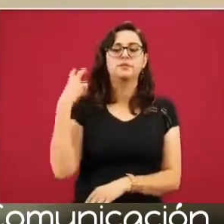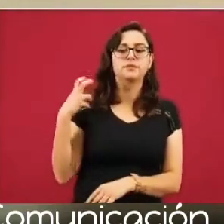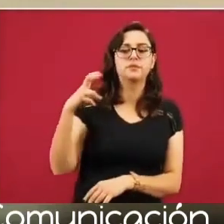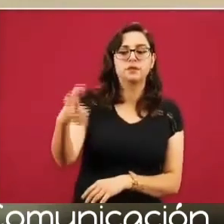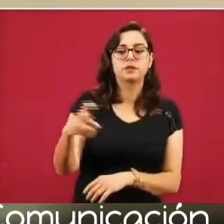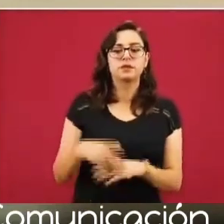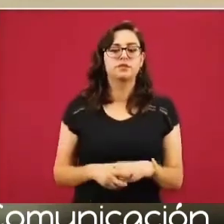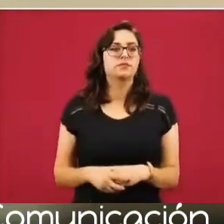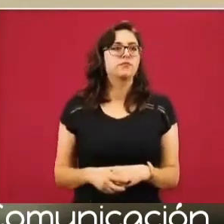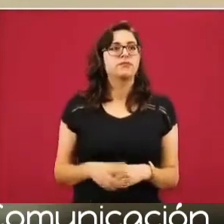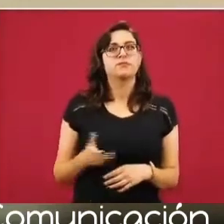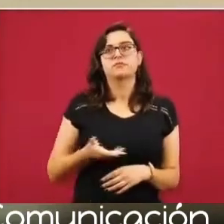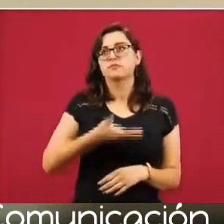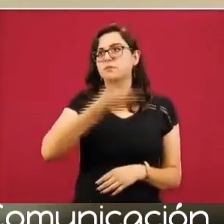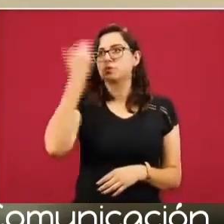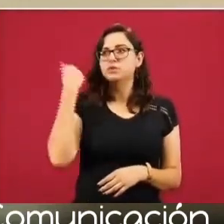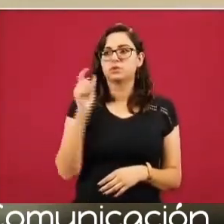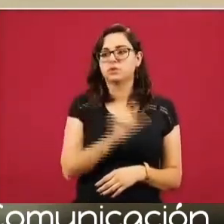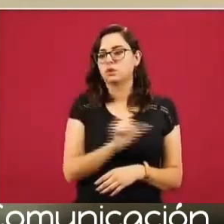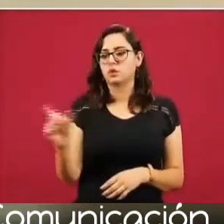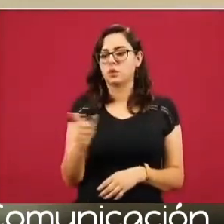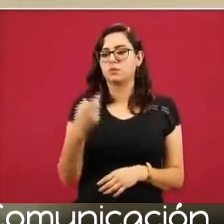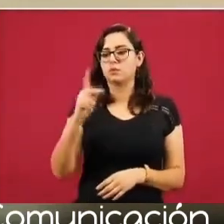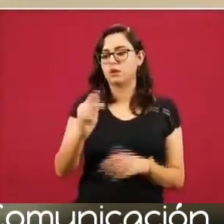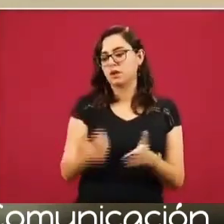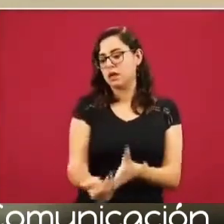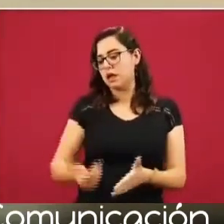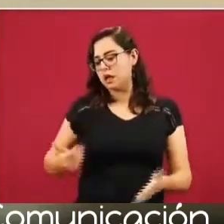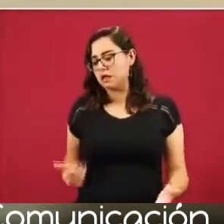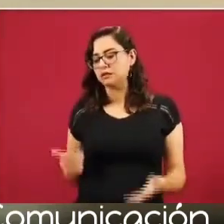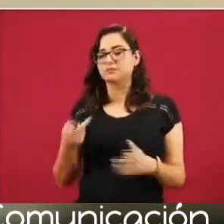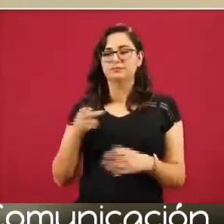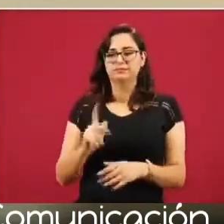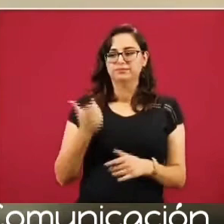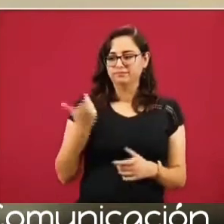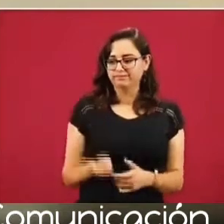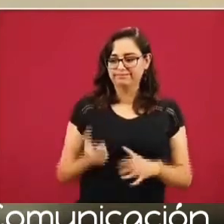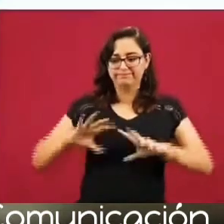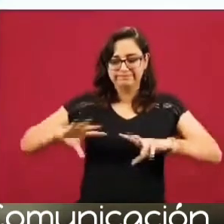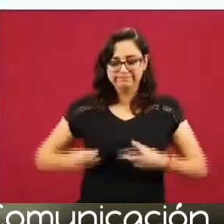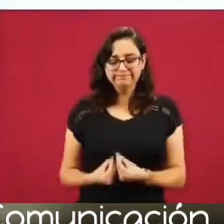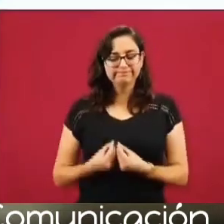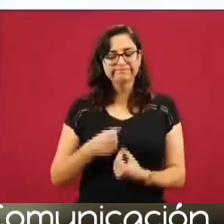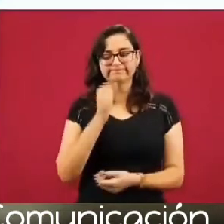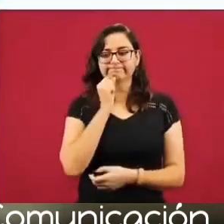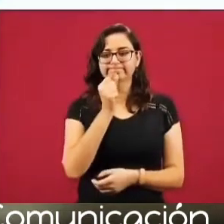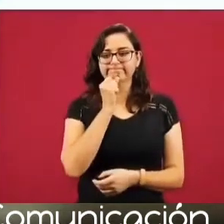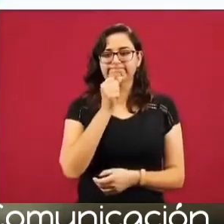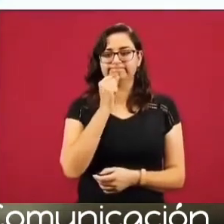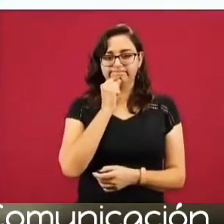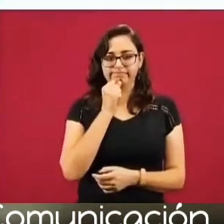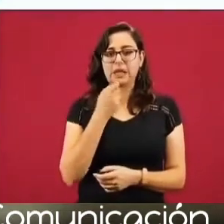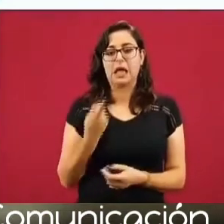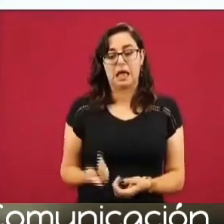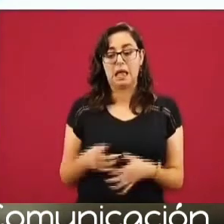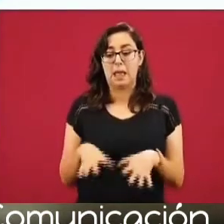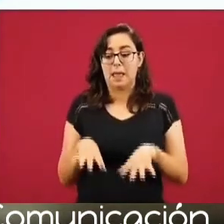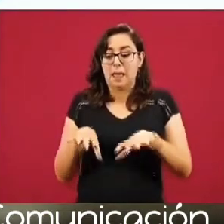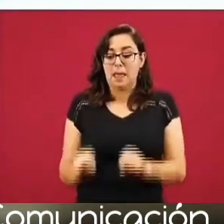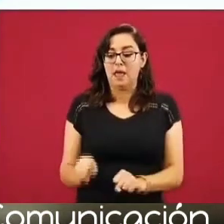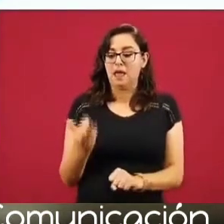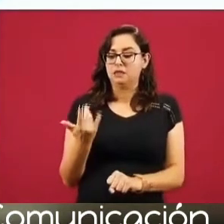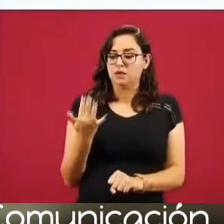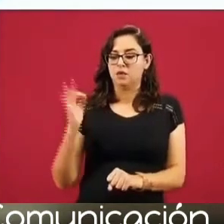quiero viajar todavía no sé bien cuándo, pero lo quiero planear con tiempo, pero a lo mejor no tengo todavía el dinero completo. Pues apartas tu viaje con el